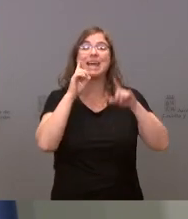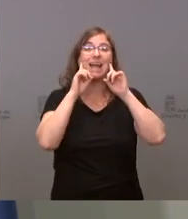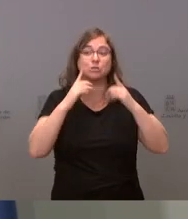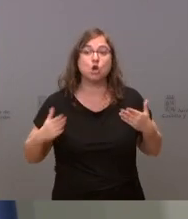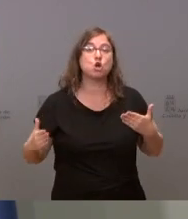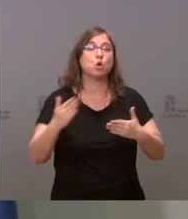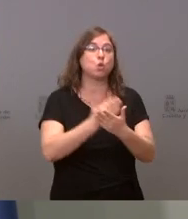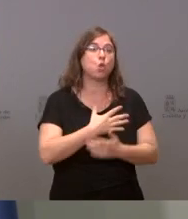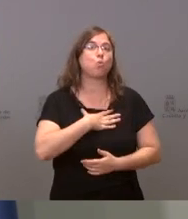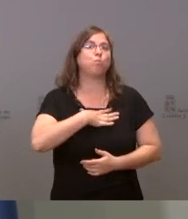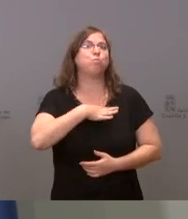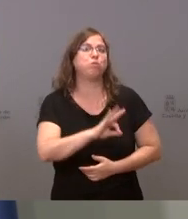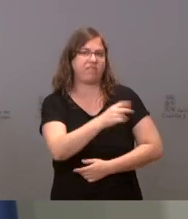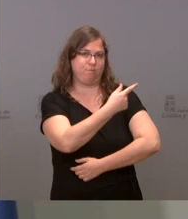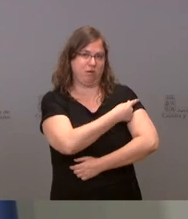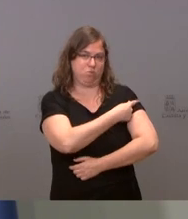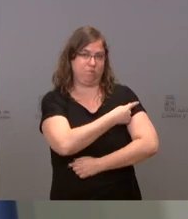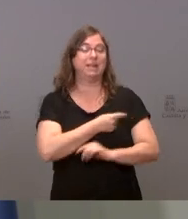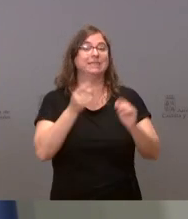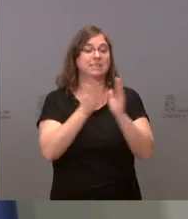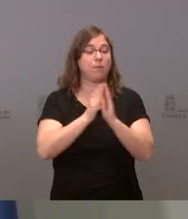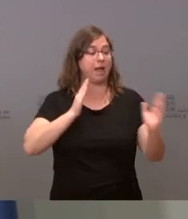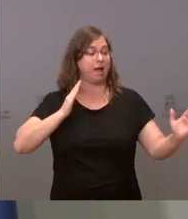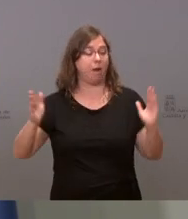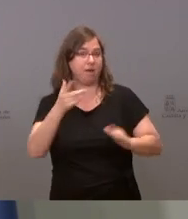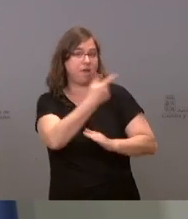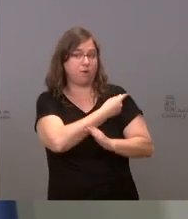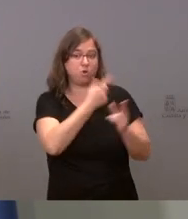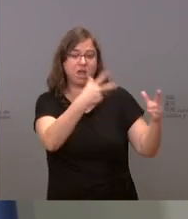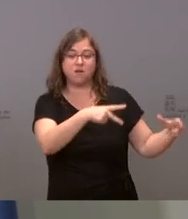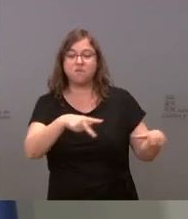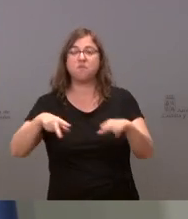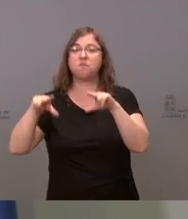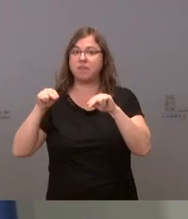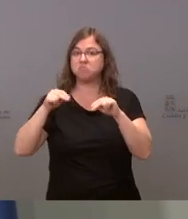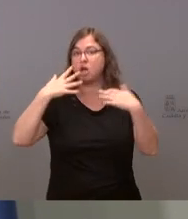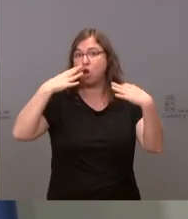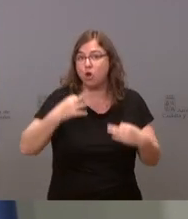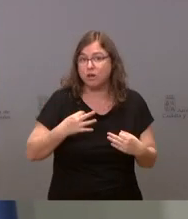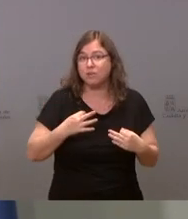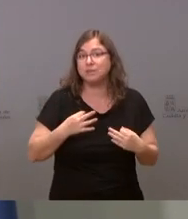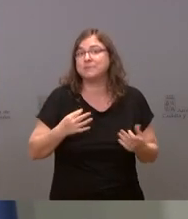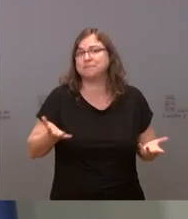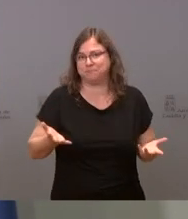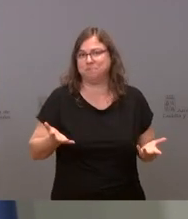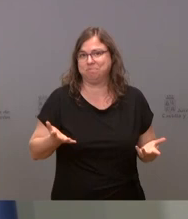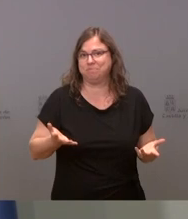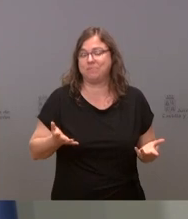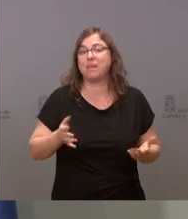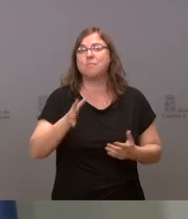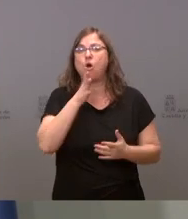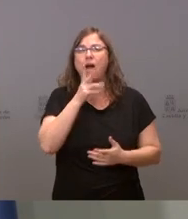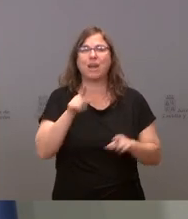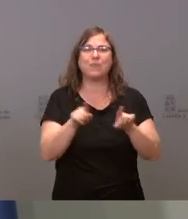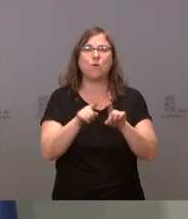de vacunarse. Es decir, que una vez finalizada la campaña de vacunación, yo creo que es una medida razonable. No tenemos una postura